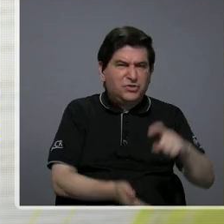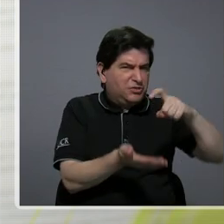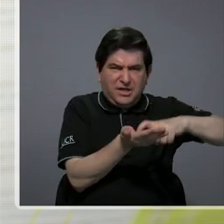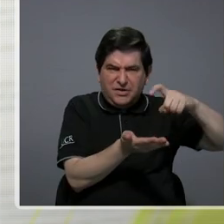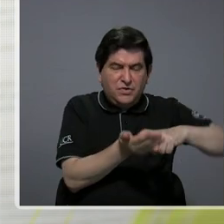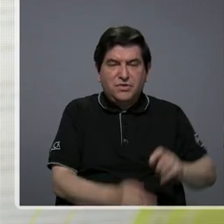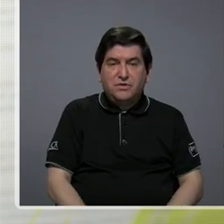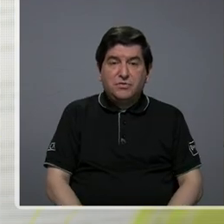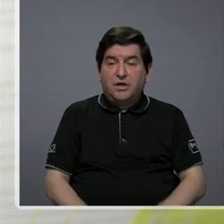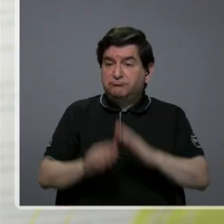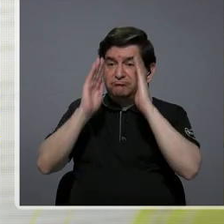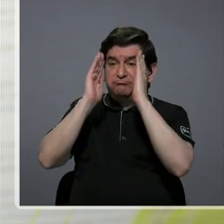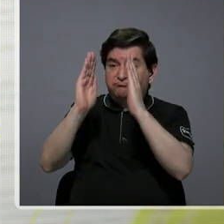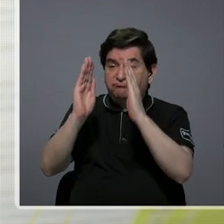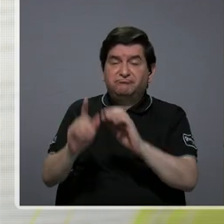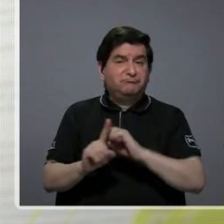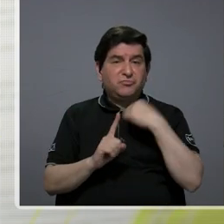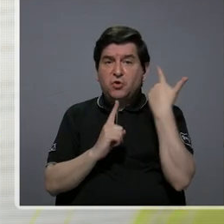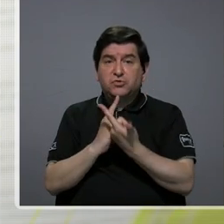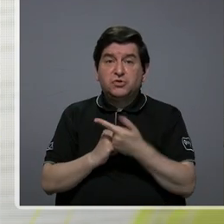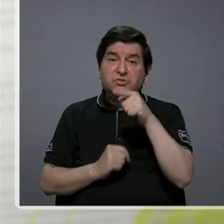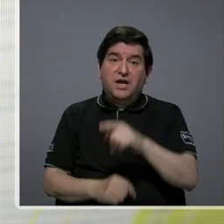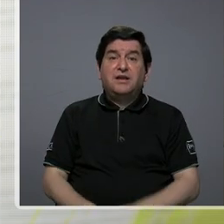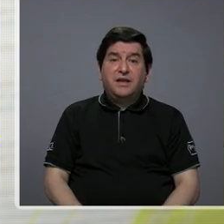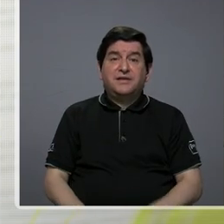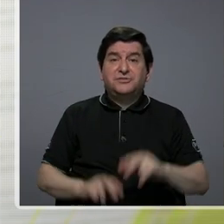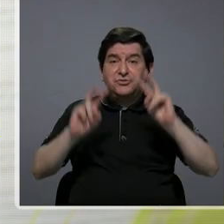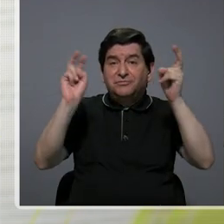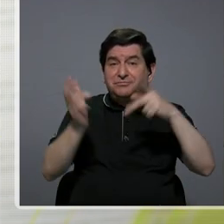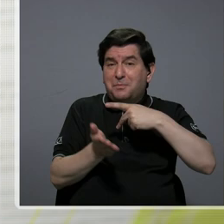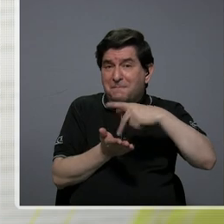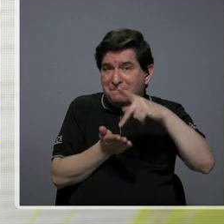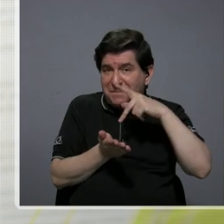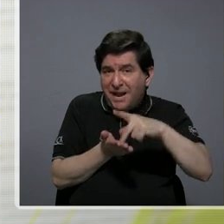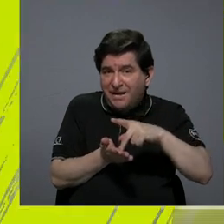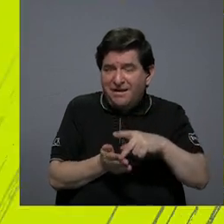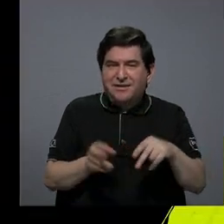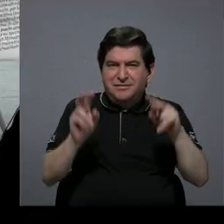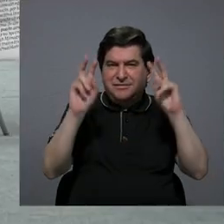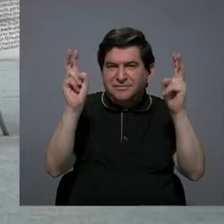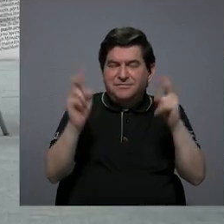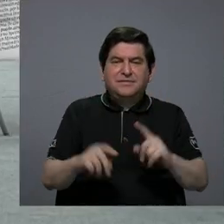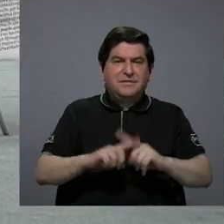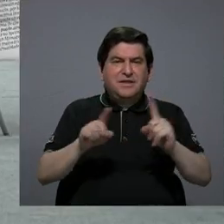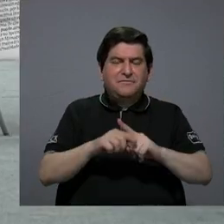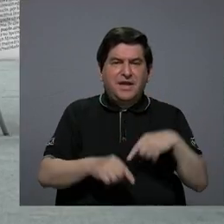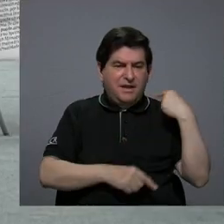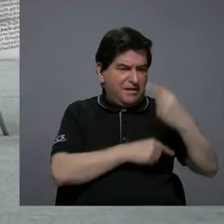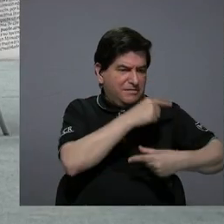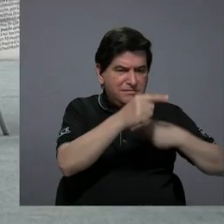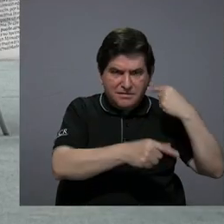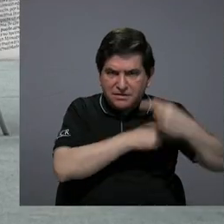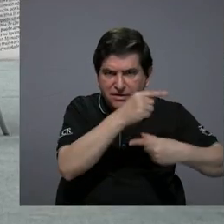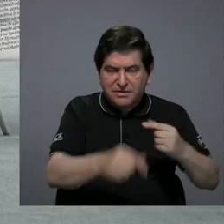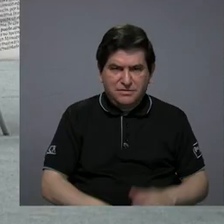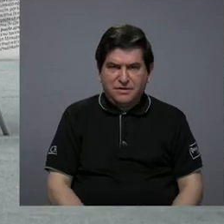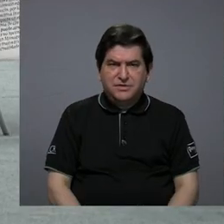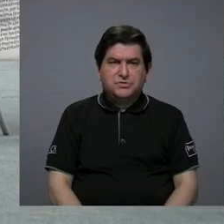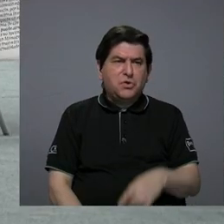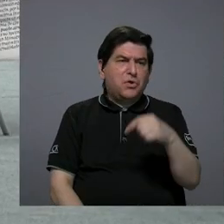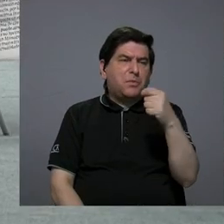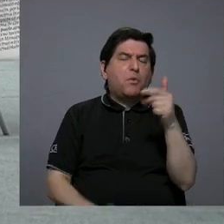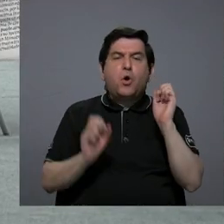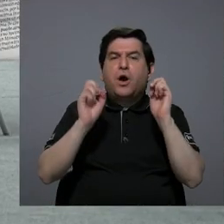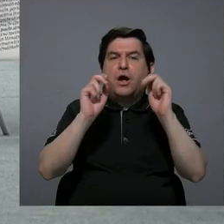enorme descuido de lo social y eso lo vamos a pagar en términos de que hay generaciones que están recibiendo muy